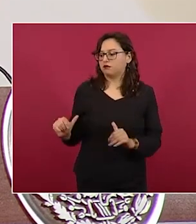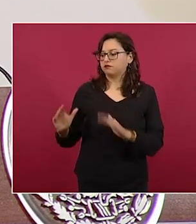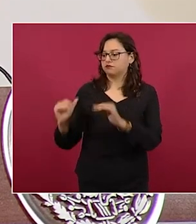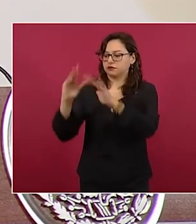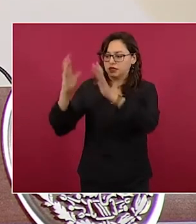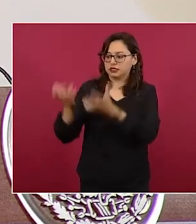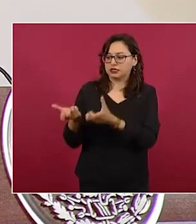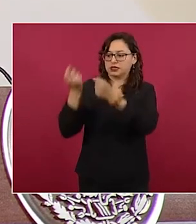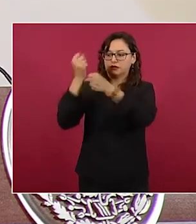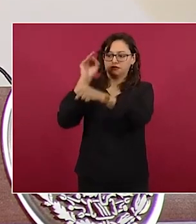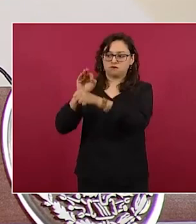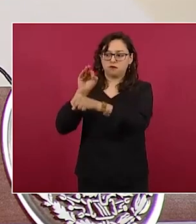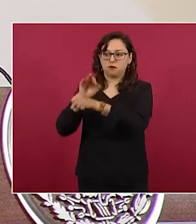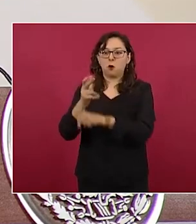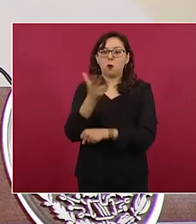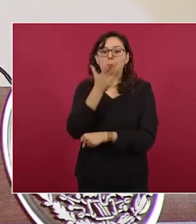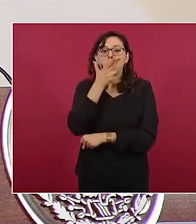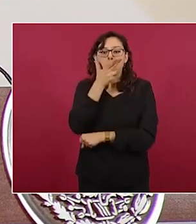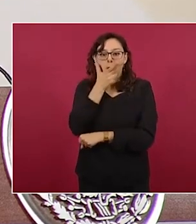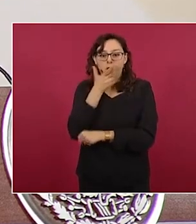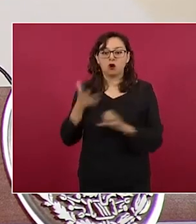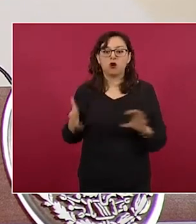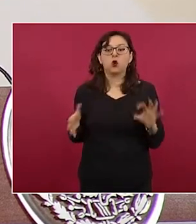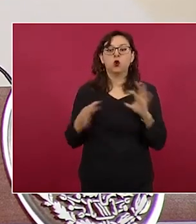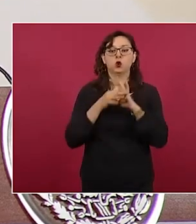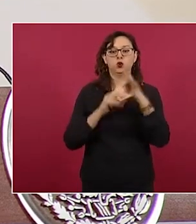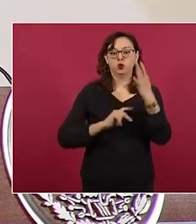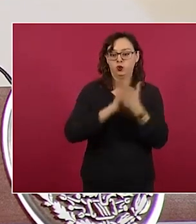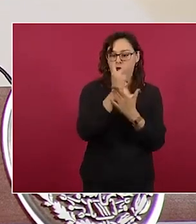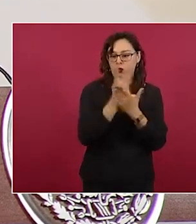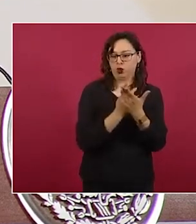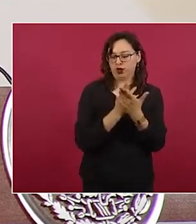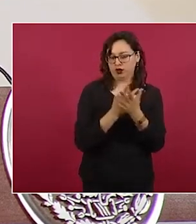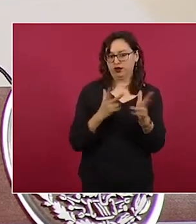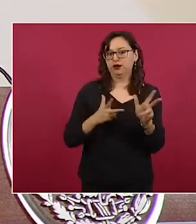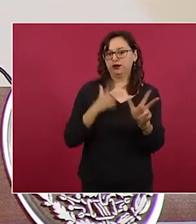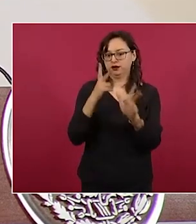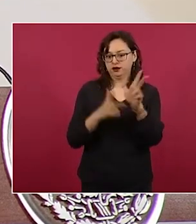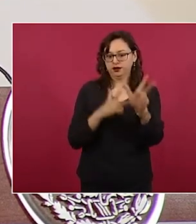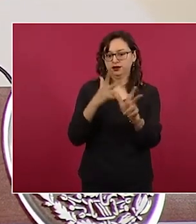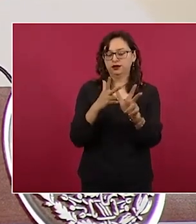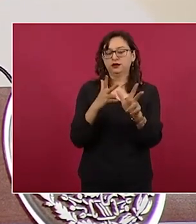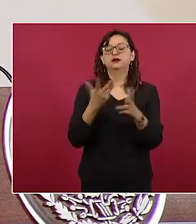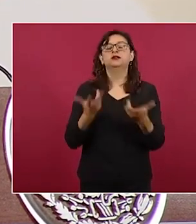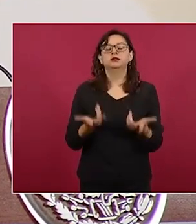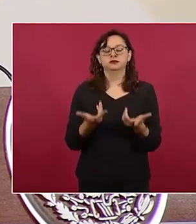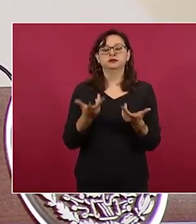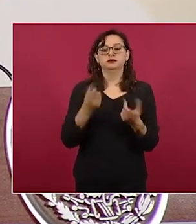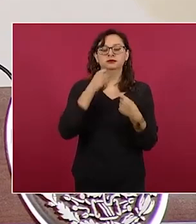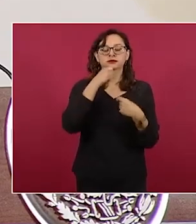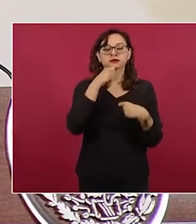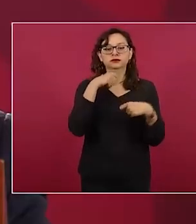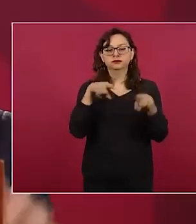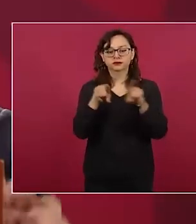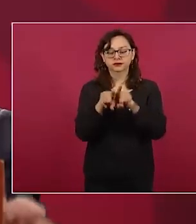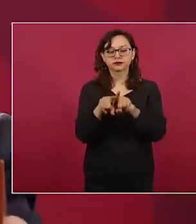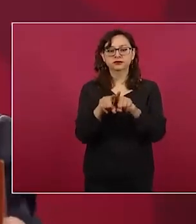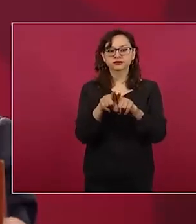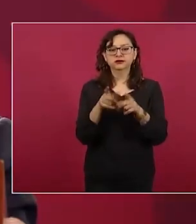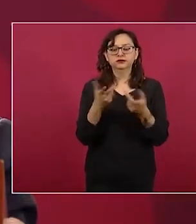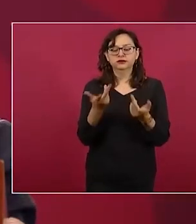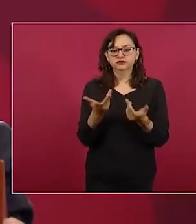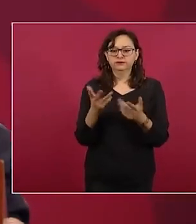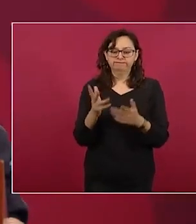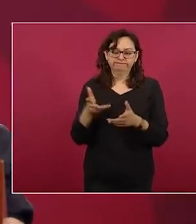motivo del proyecto prioritario Tren Maya, además del programa de mejoramiento de zonas arqueológicas del que ha hecho